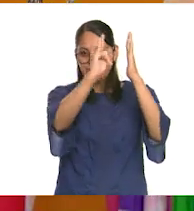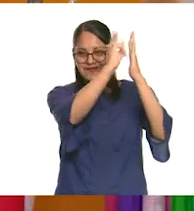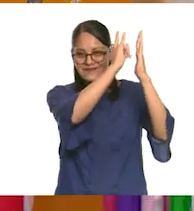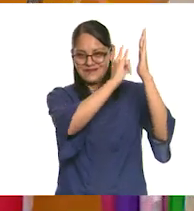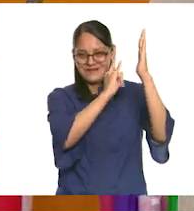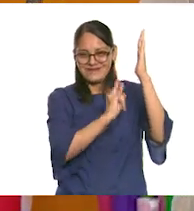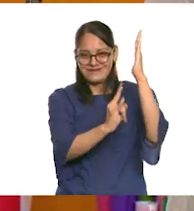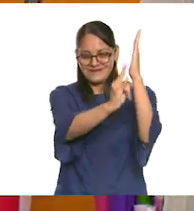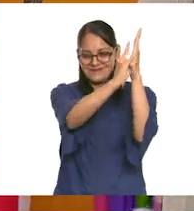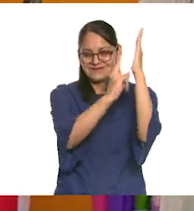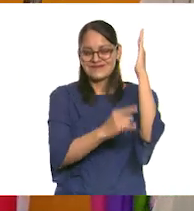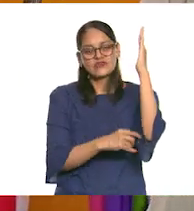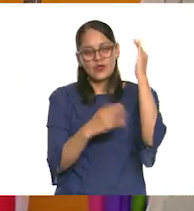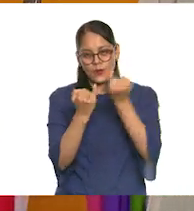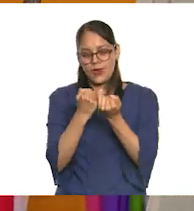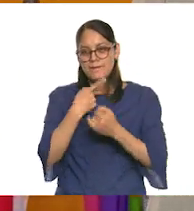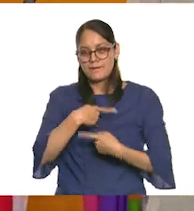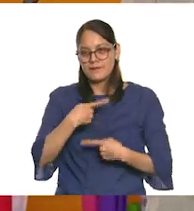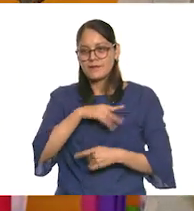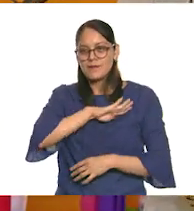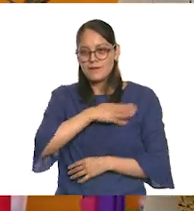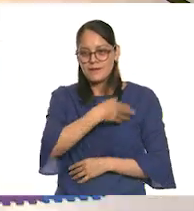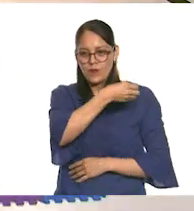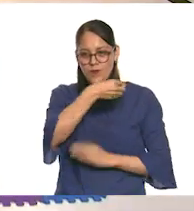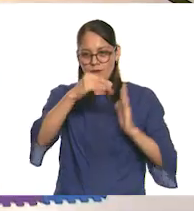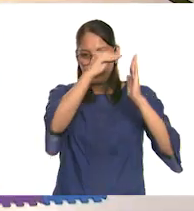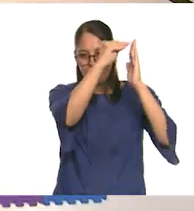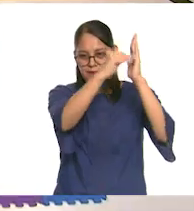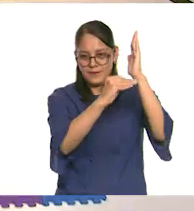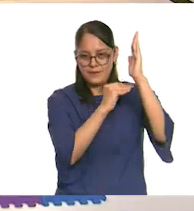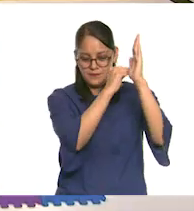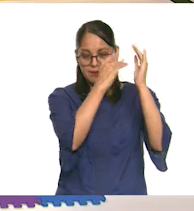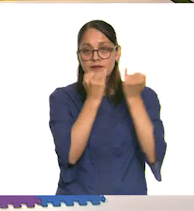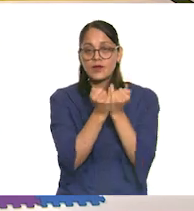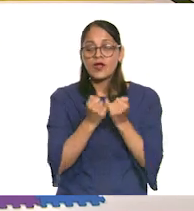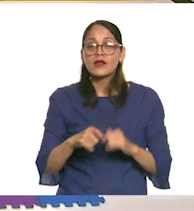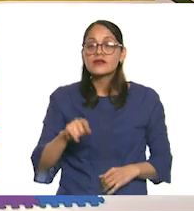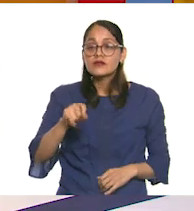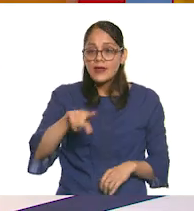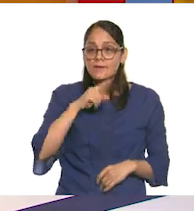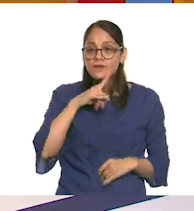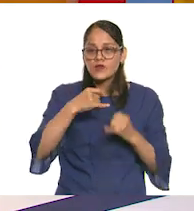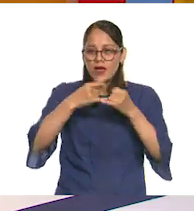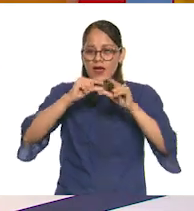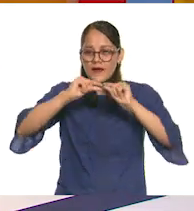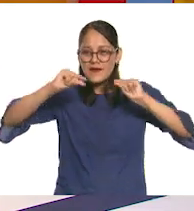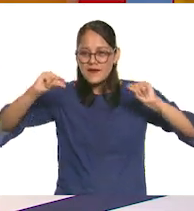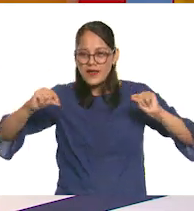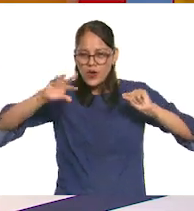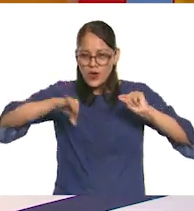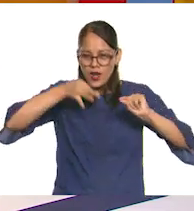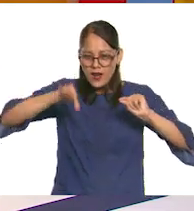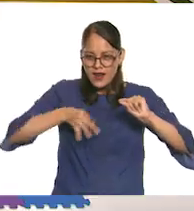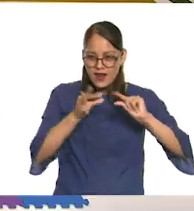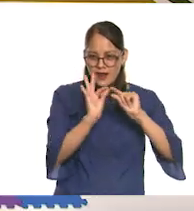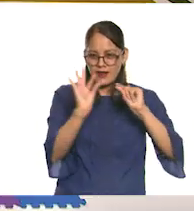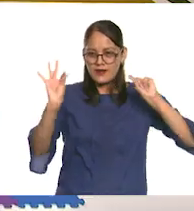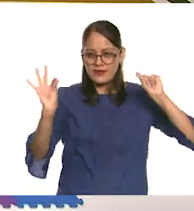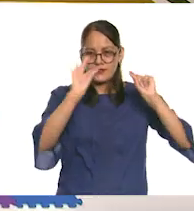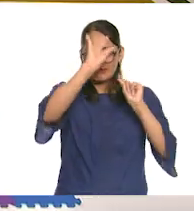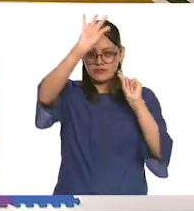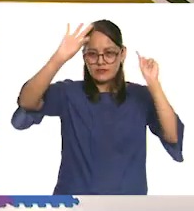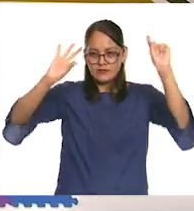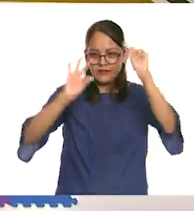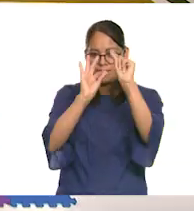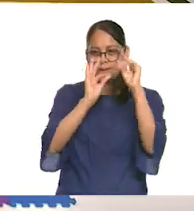sus recuerdos y las frases que nos mandaron. Y para eso también traje un poco de estambre que ya tenemos acá listo. Y lo vamos ahorita